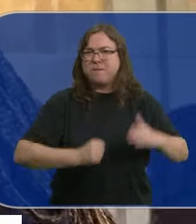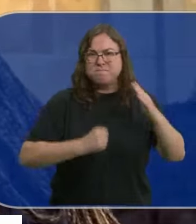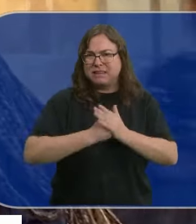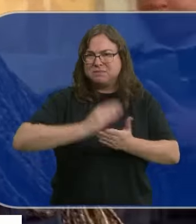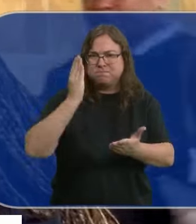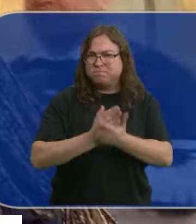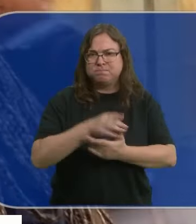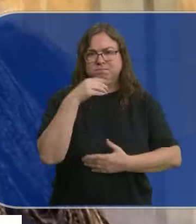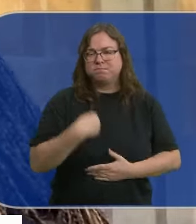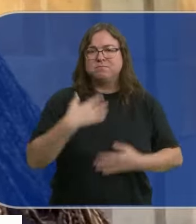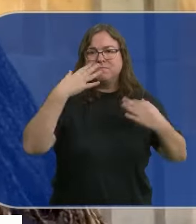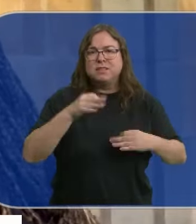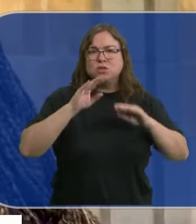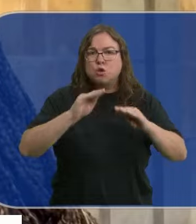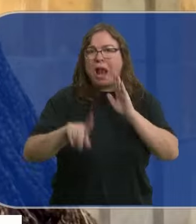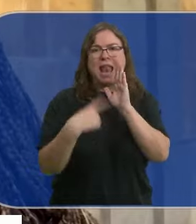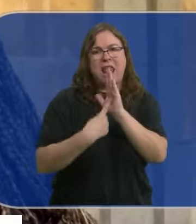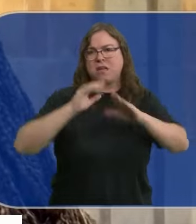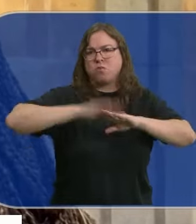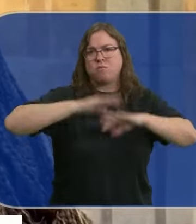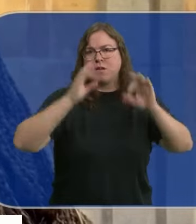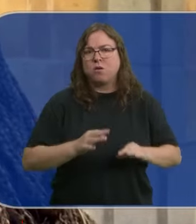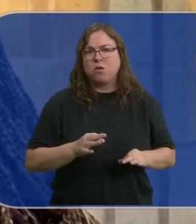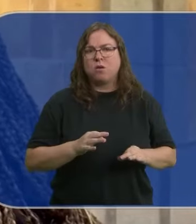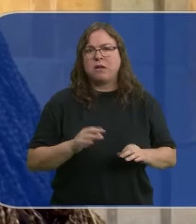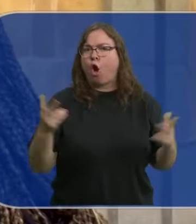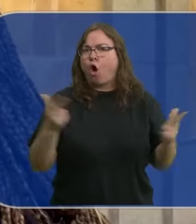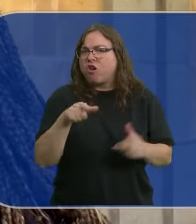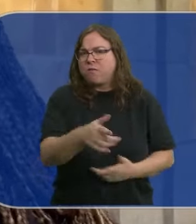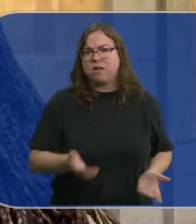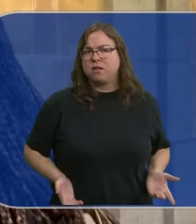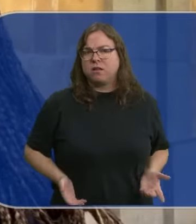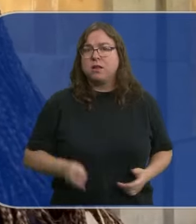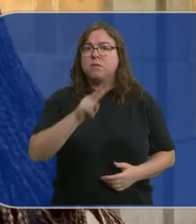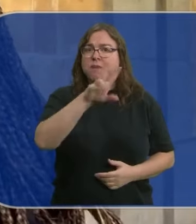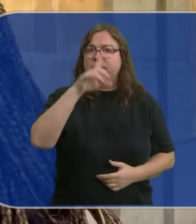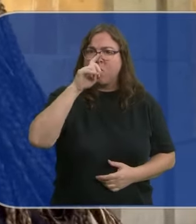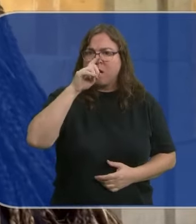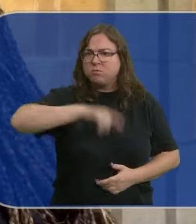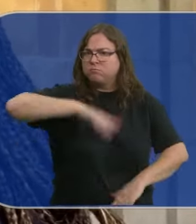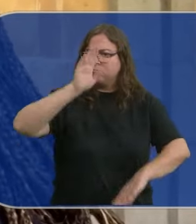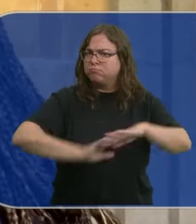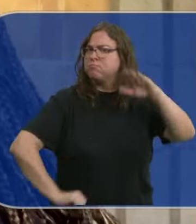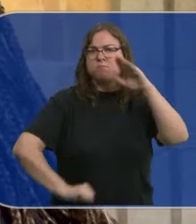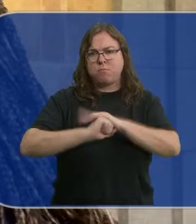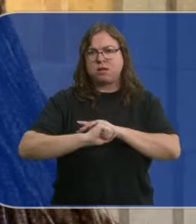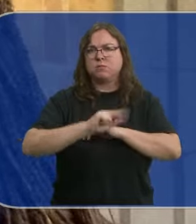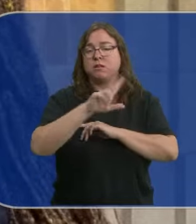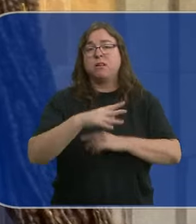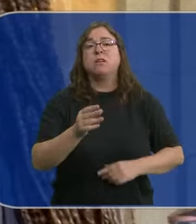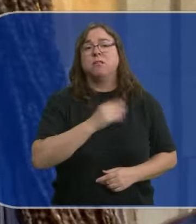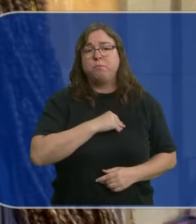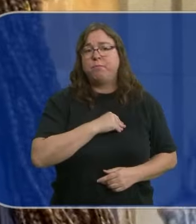pagaran realmente lo que por ley se tiene que pagar en un caso tan horrible. Son 25 años que le cayeran 25 años.